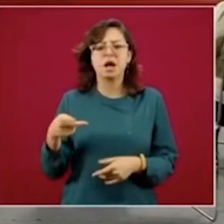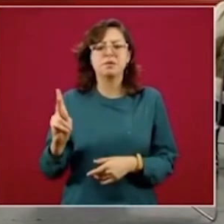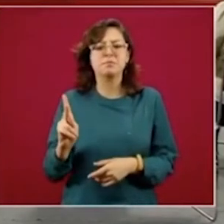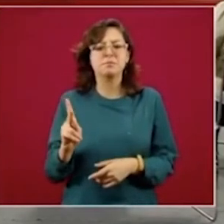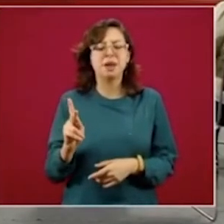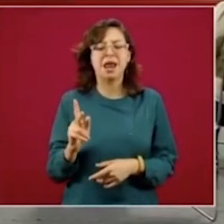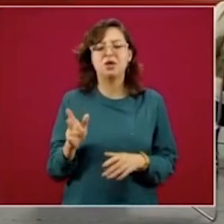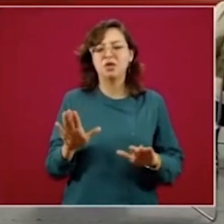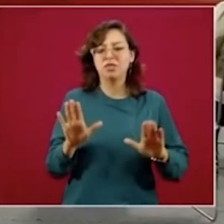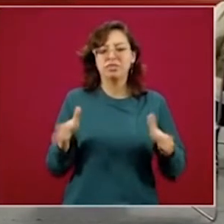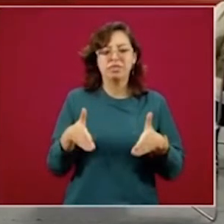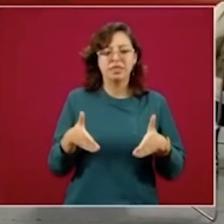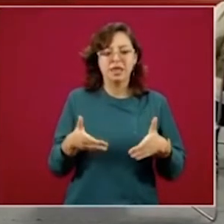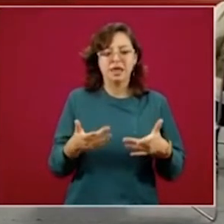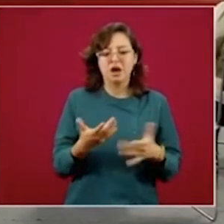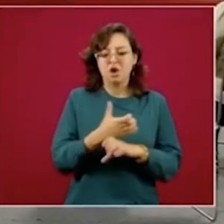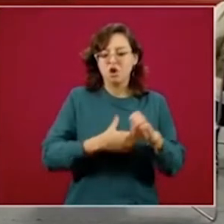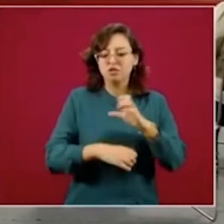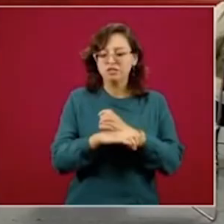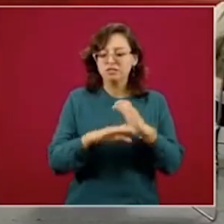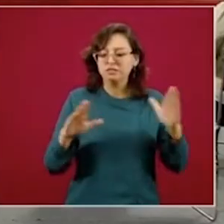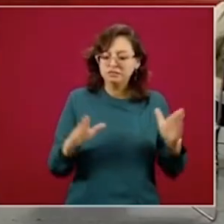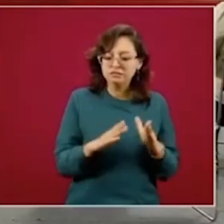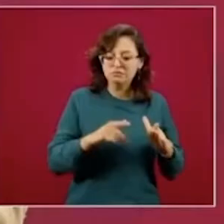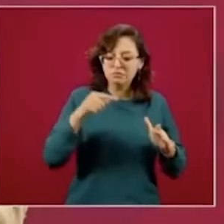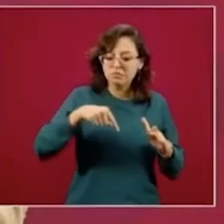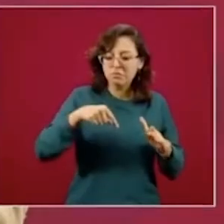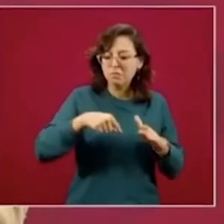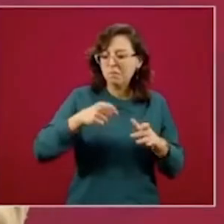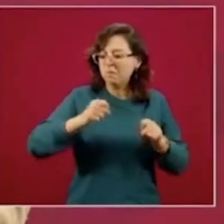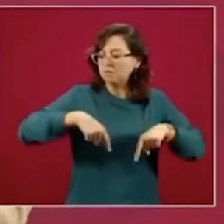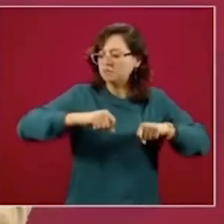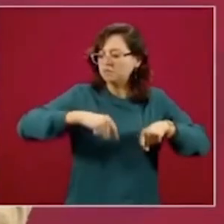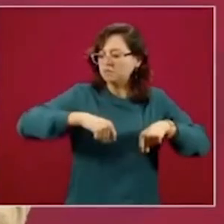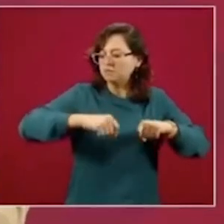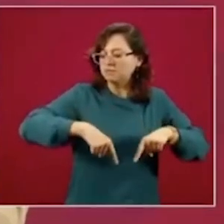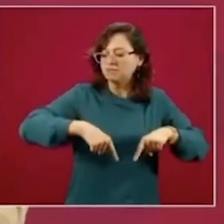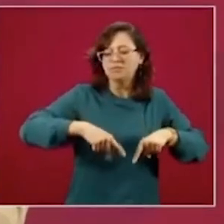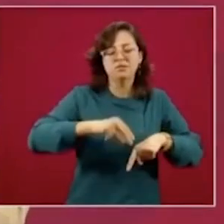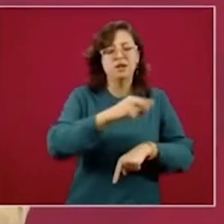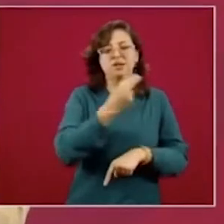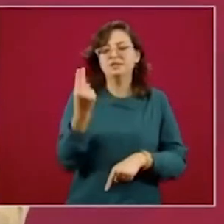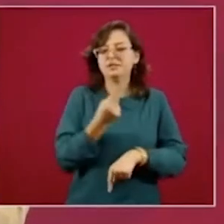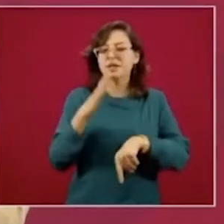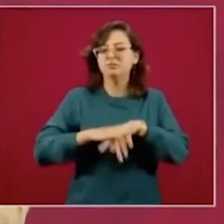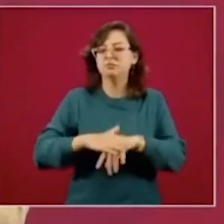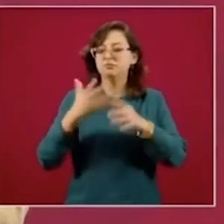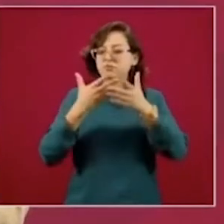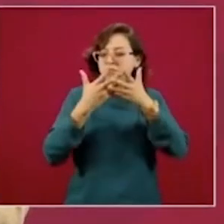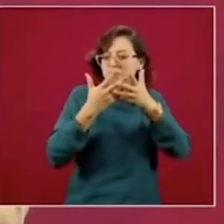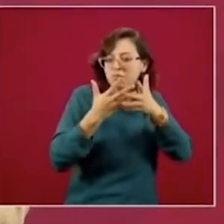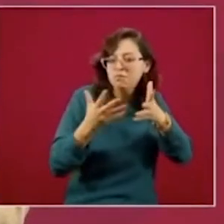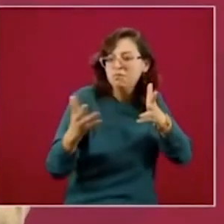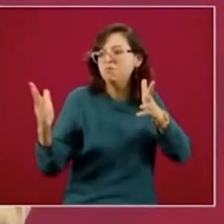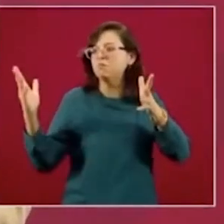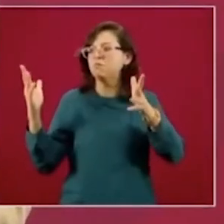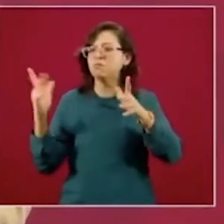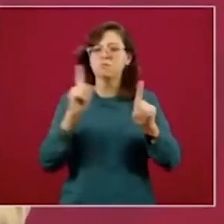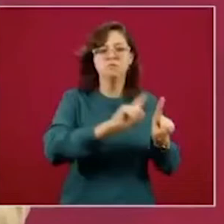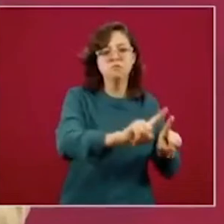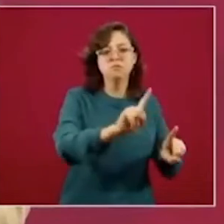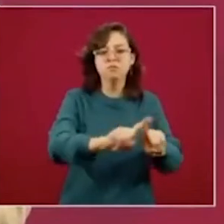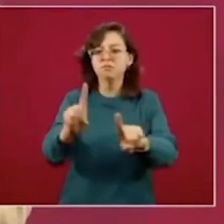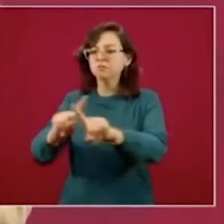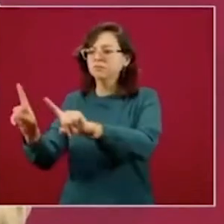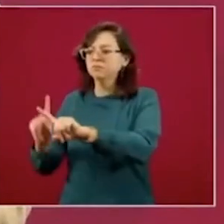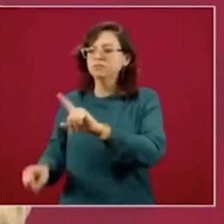términos de productos, etcétera. necesitamos una canasta de exportaciones más diversificada, como decimos los economistas, es decir, que